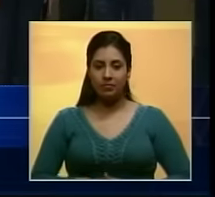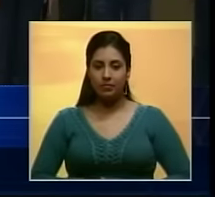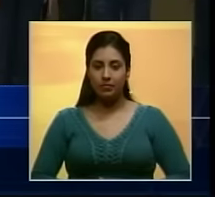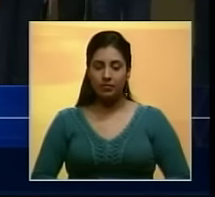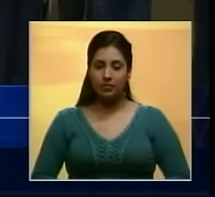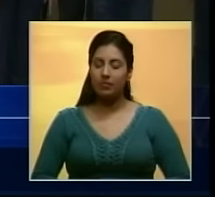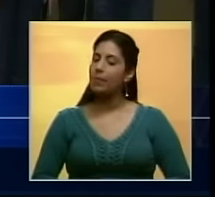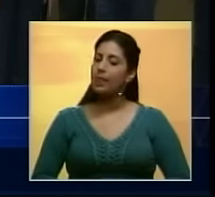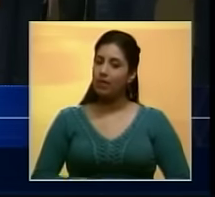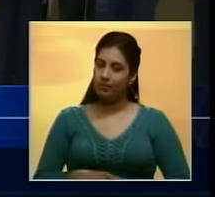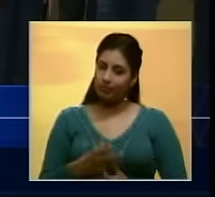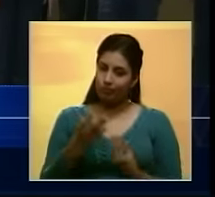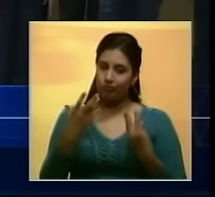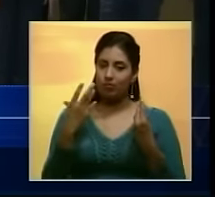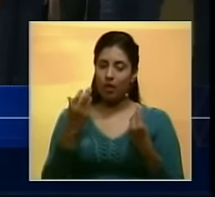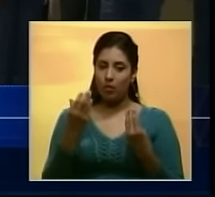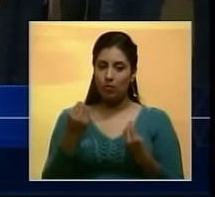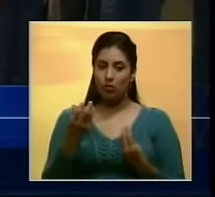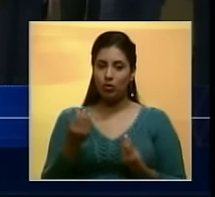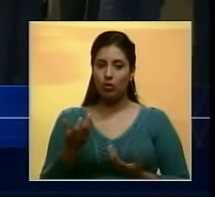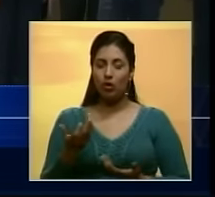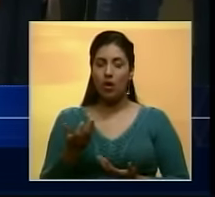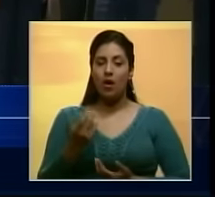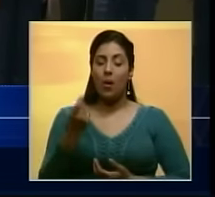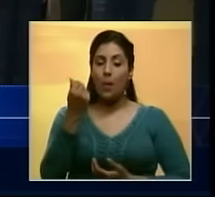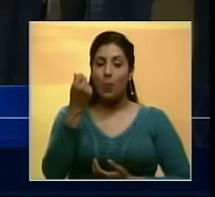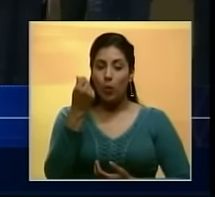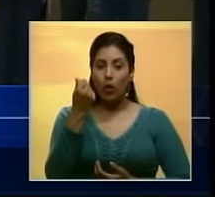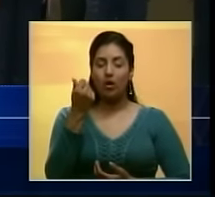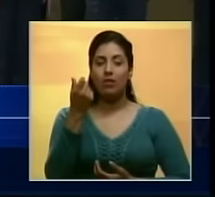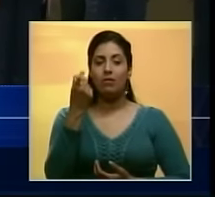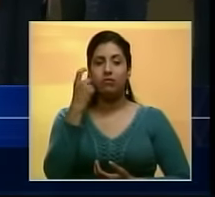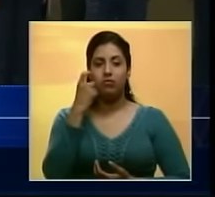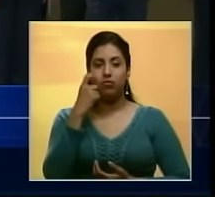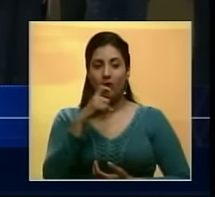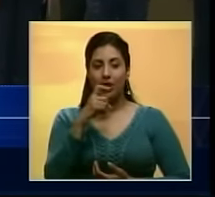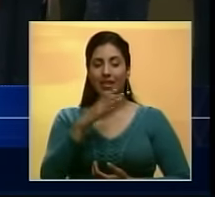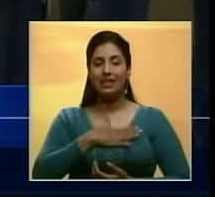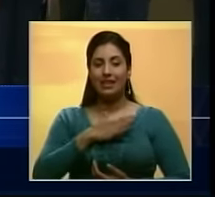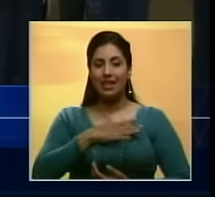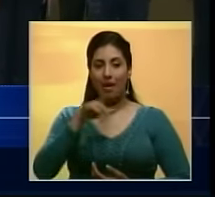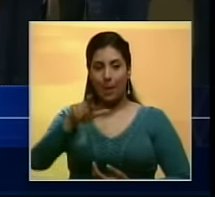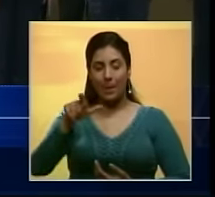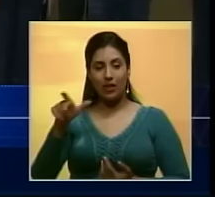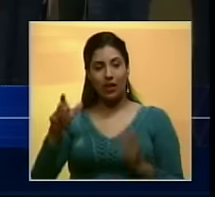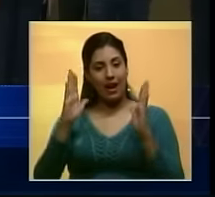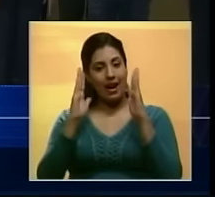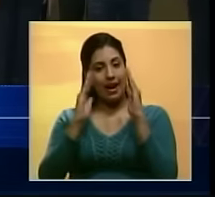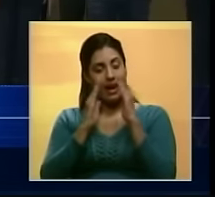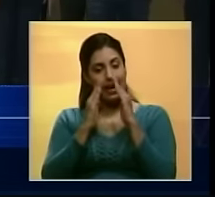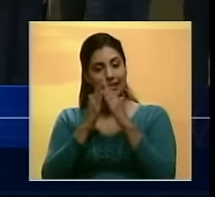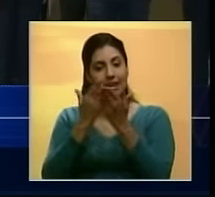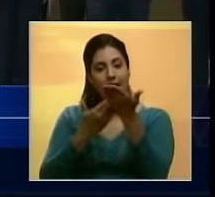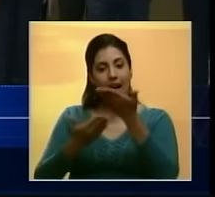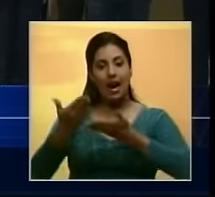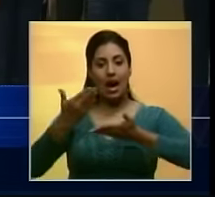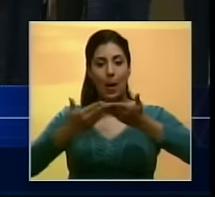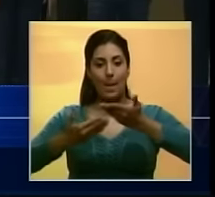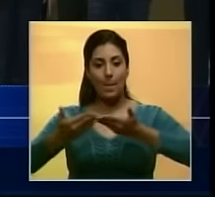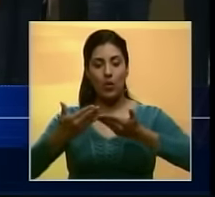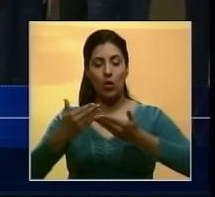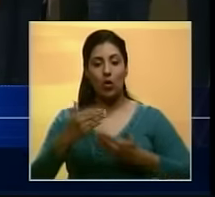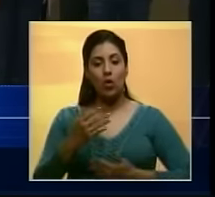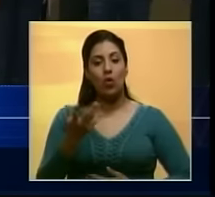El volumen de bolívares que tienen las casas de cambio y los comerciantes